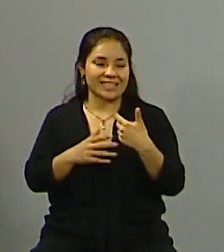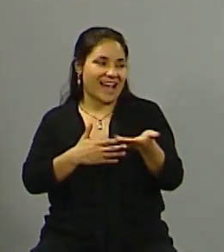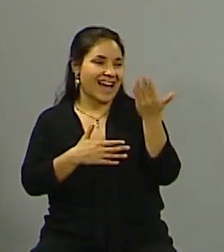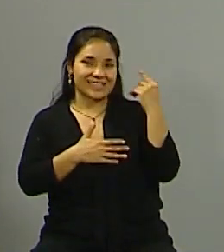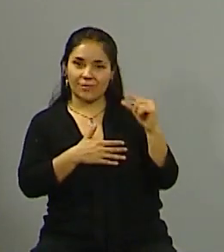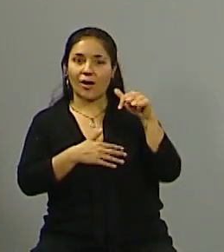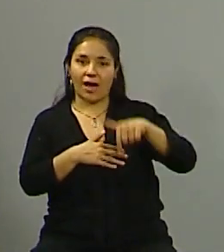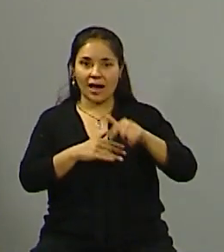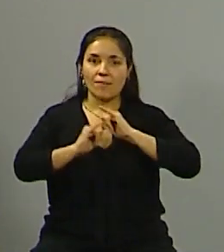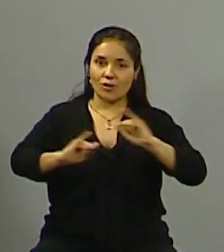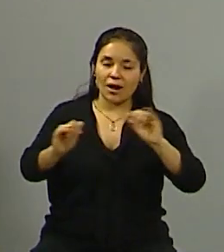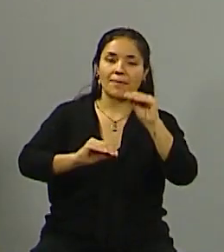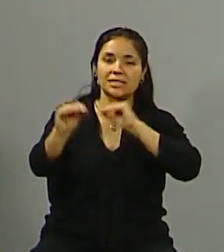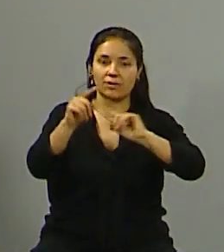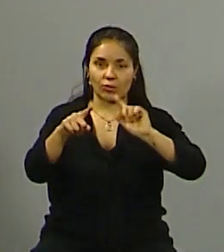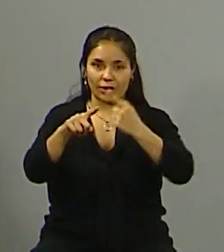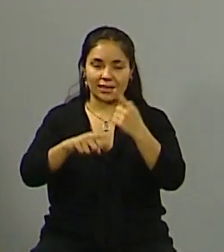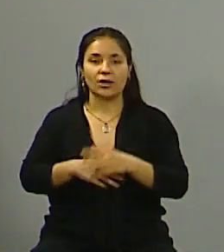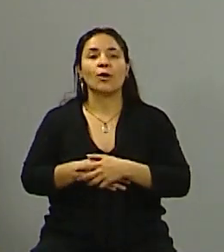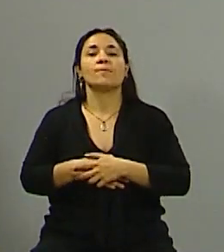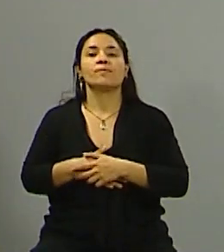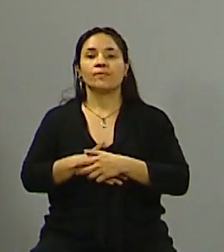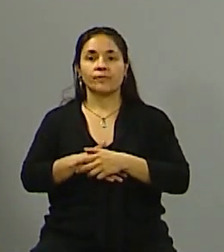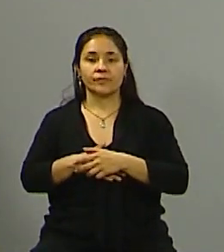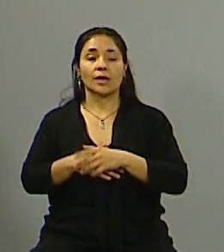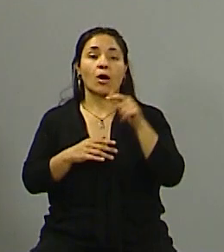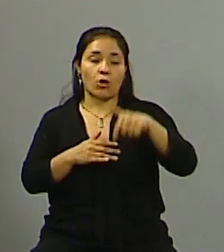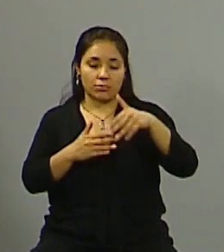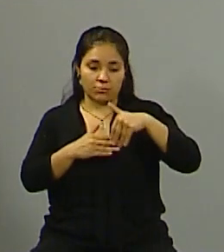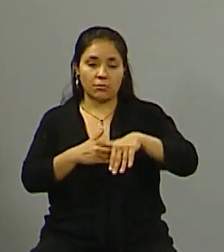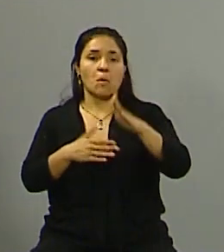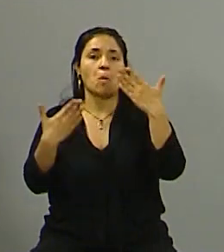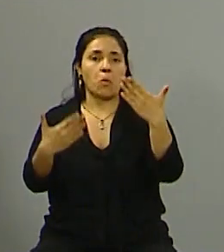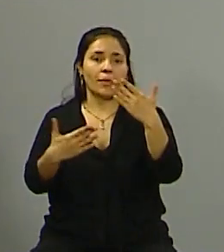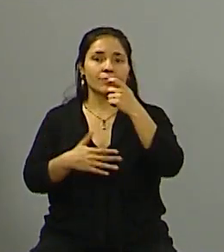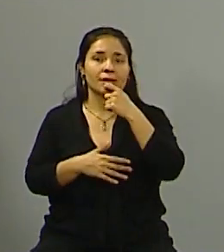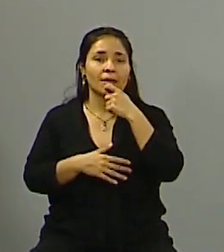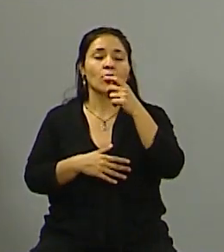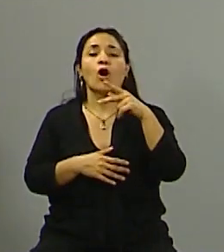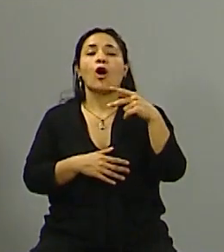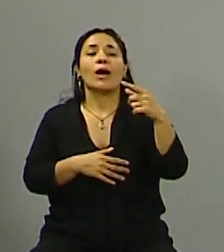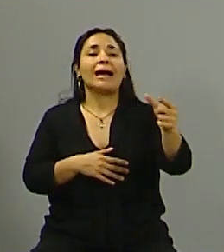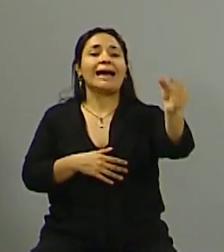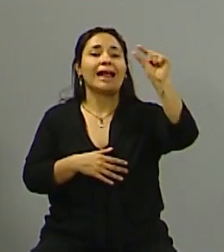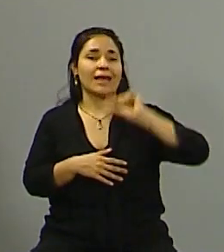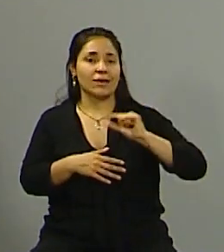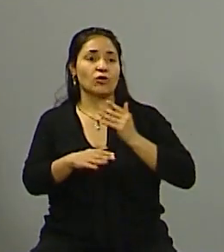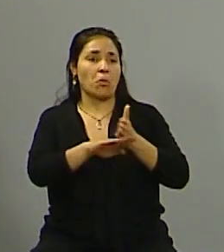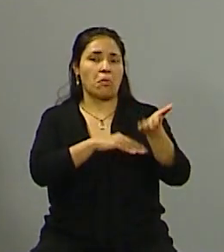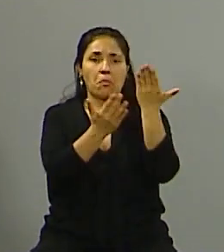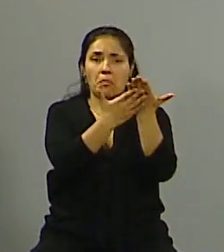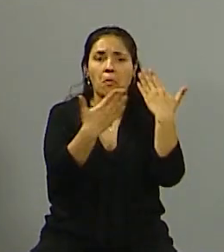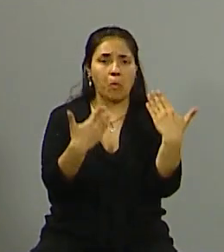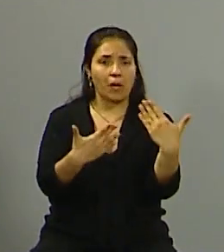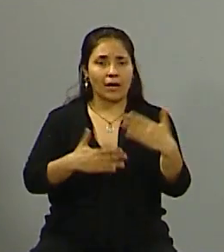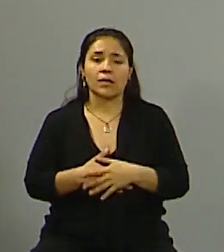en chat político bueno lo decíamos hoy entra ya en vigencia el tema de la posibilidad de obtener esos créditos veremos cuál es el resultado y cuál es el impacto si